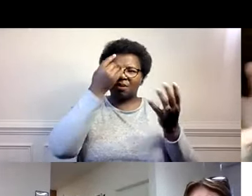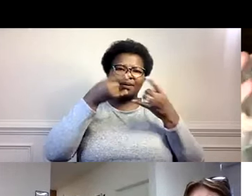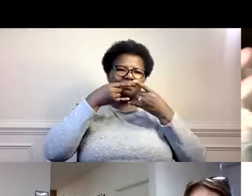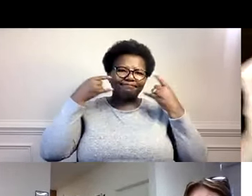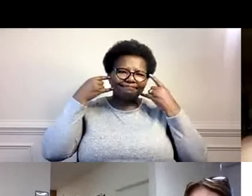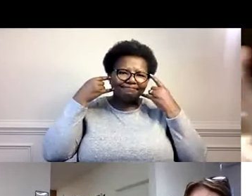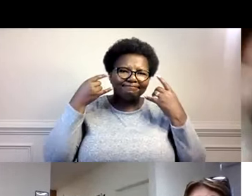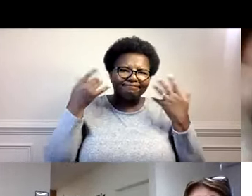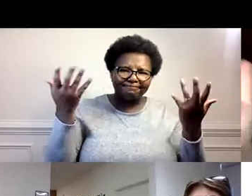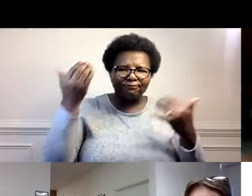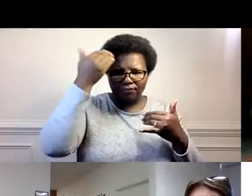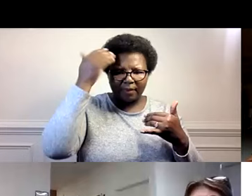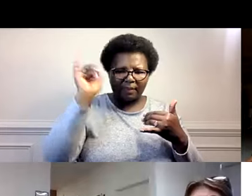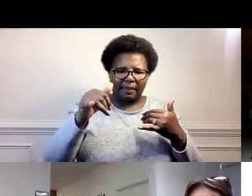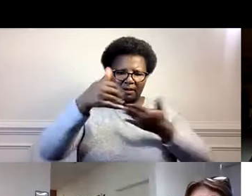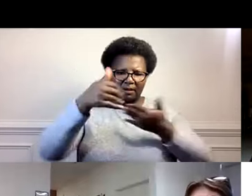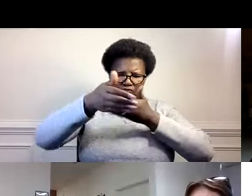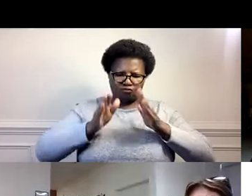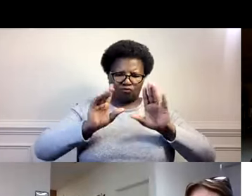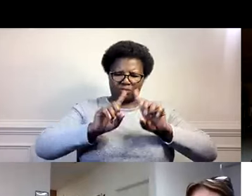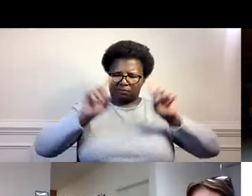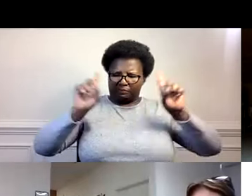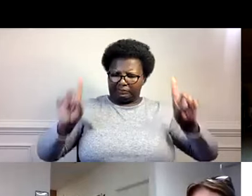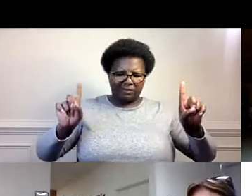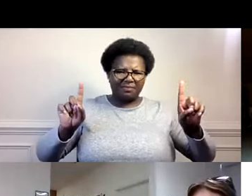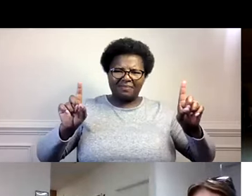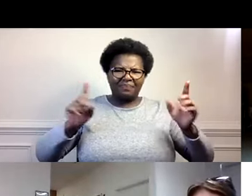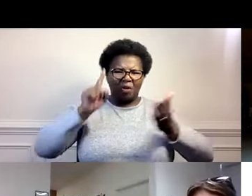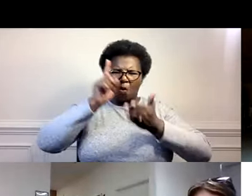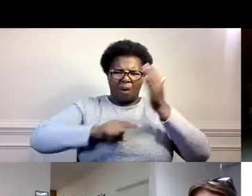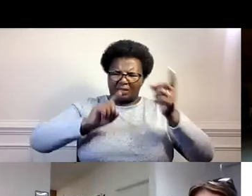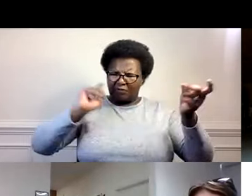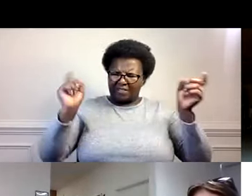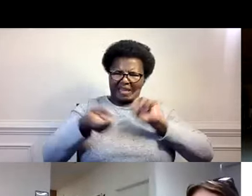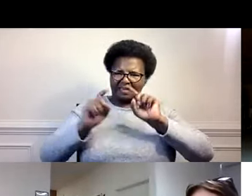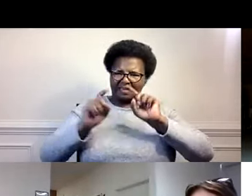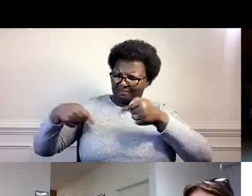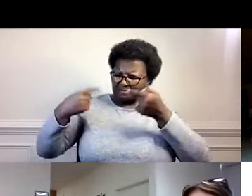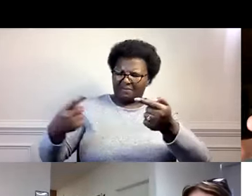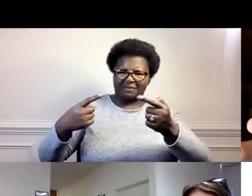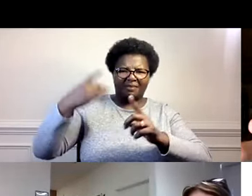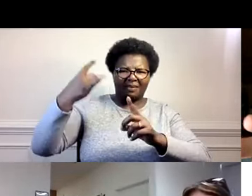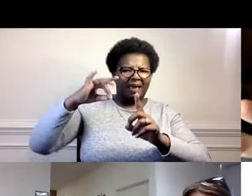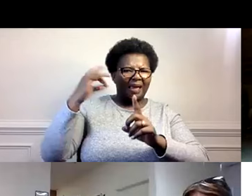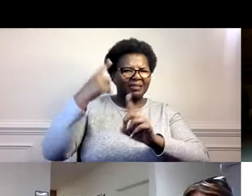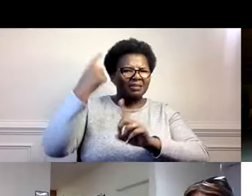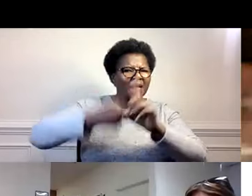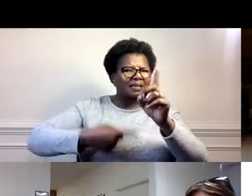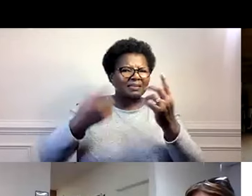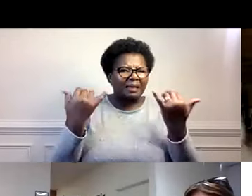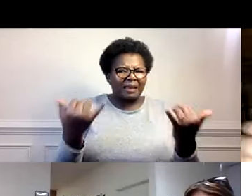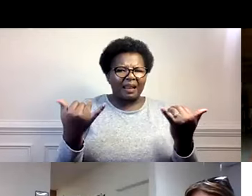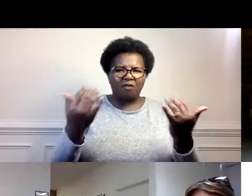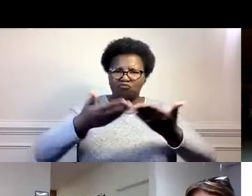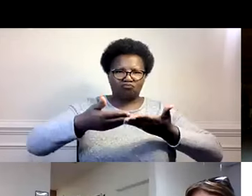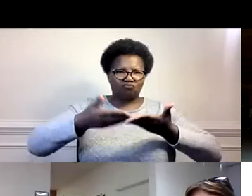pasado? Obviamente están aquí en Máscaras, ¿verdad? Están en salas diferentes. ¿Qué ha cambiado? ¿Pueden describir algunos